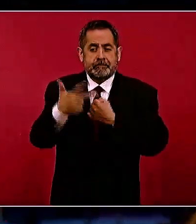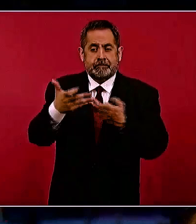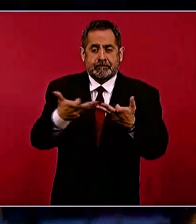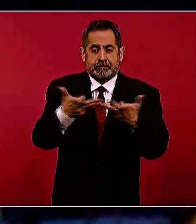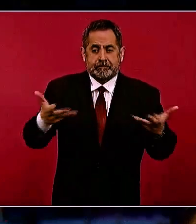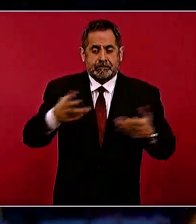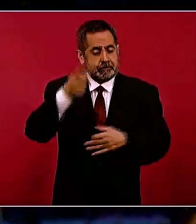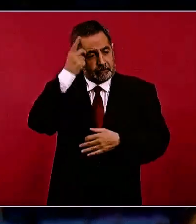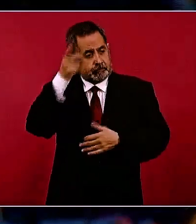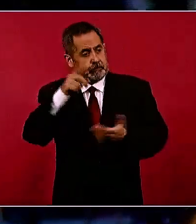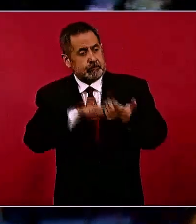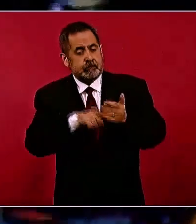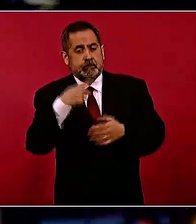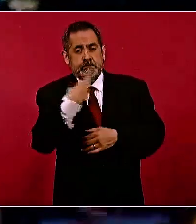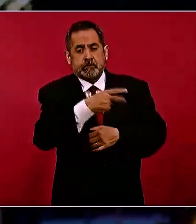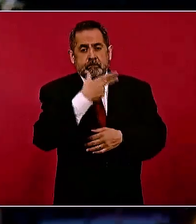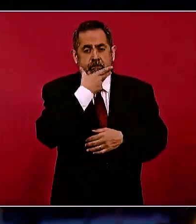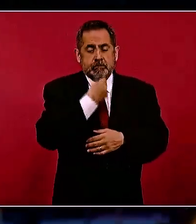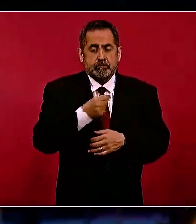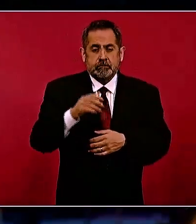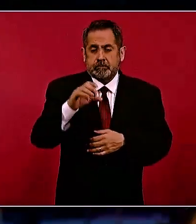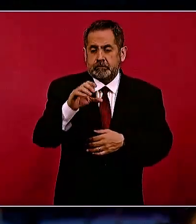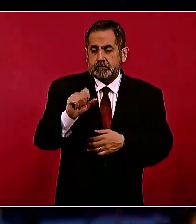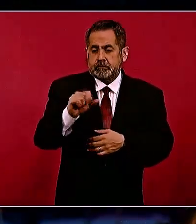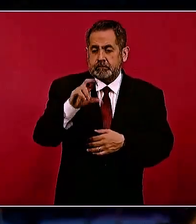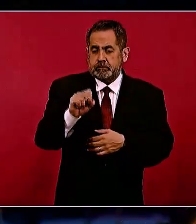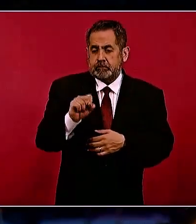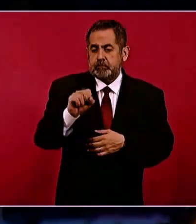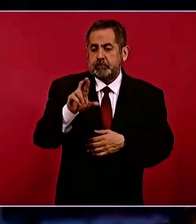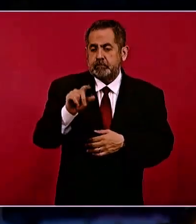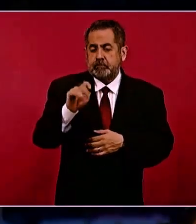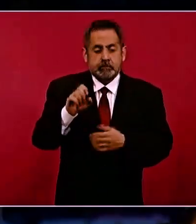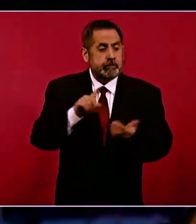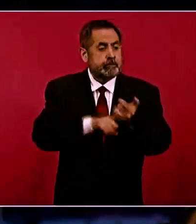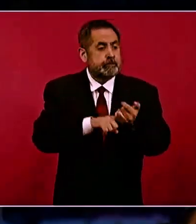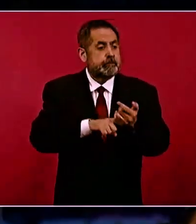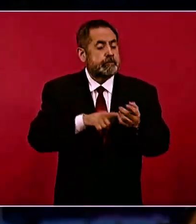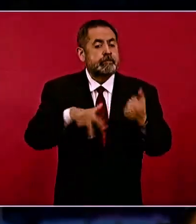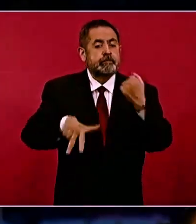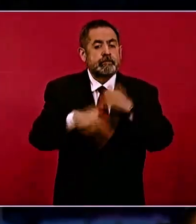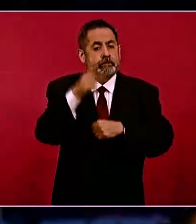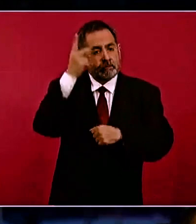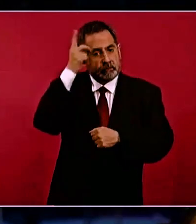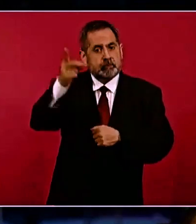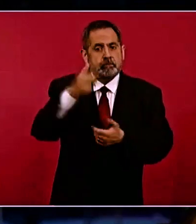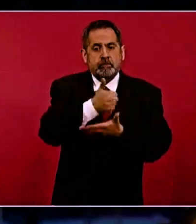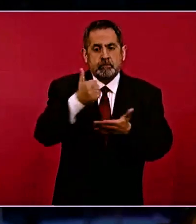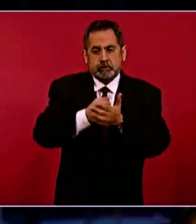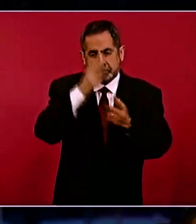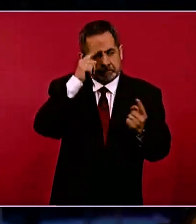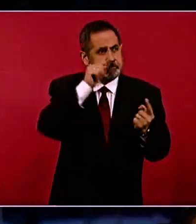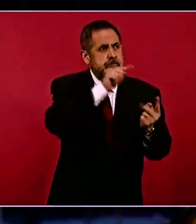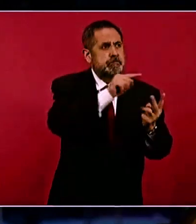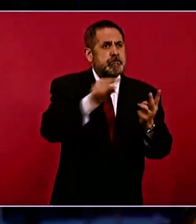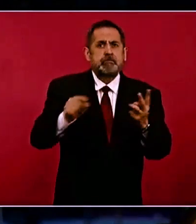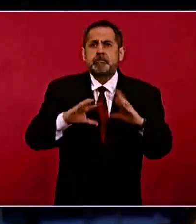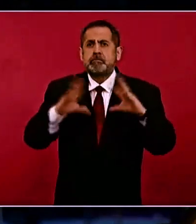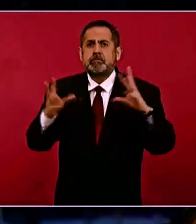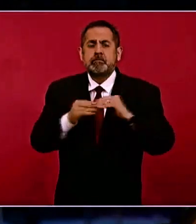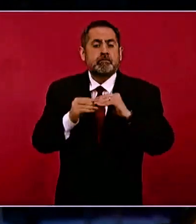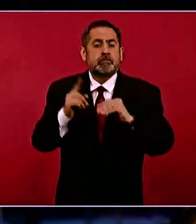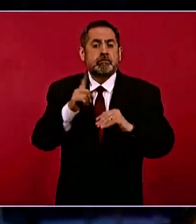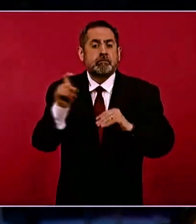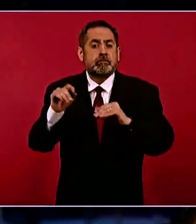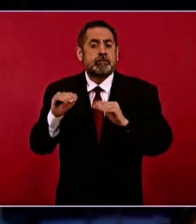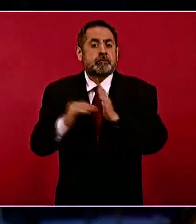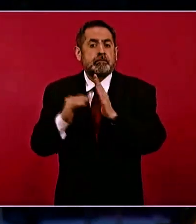tiene el periodista Carlos Loret de Mola en la Ciudad de México. Estas son por un valor superior a los 100 millones de